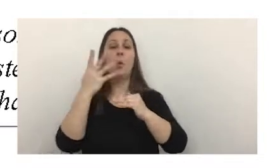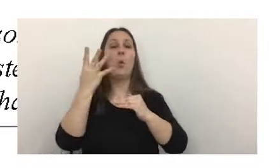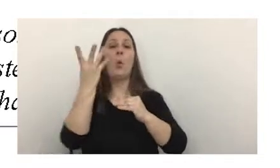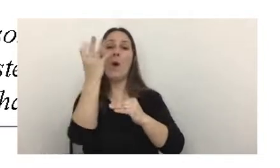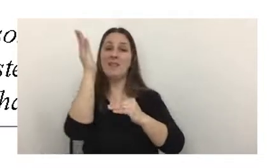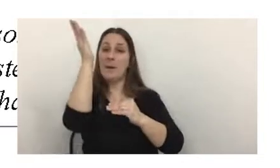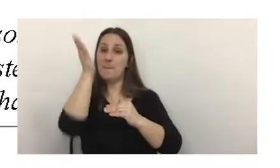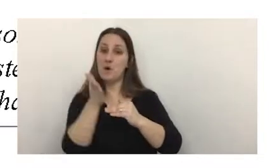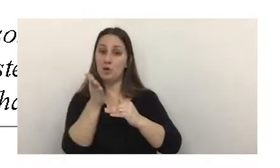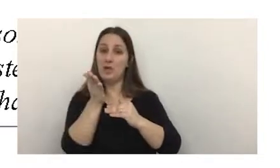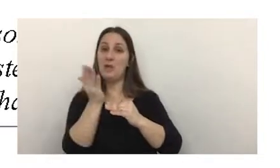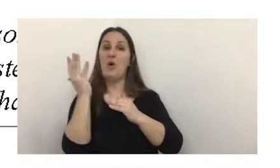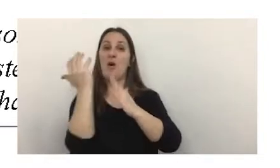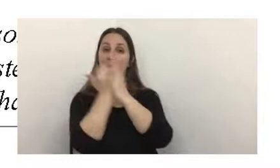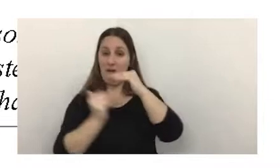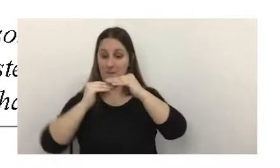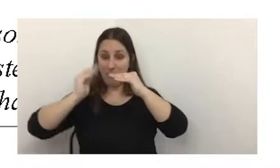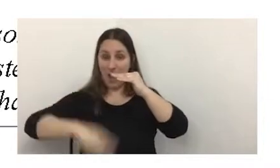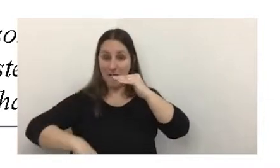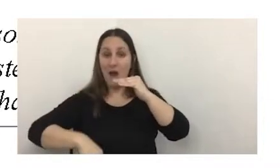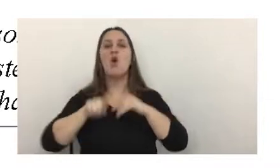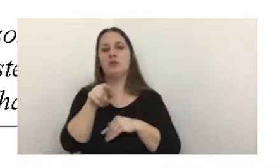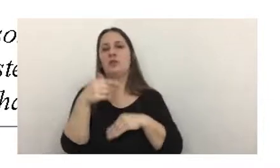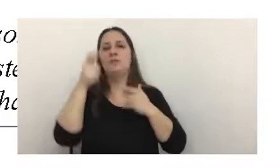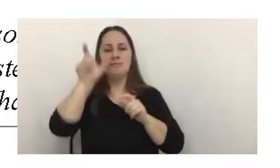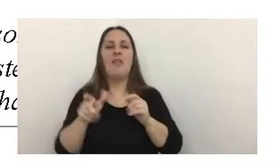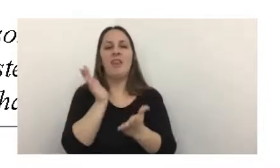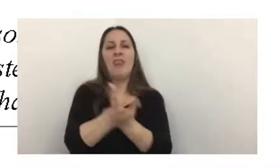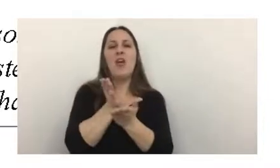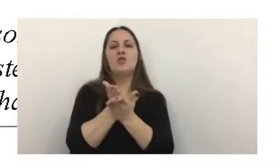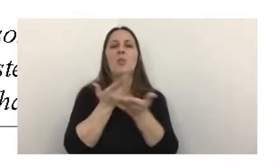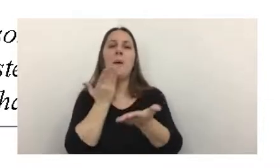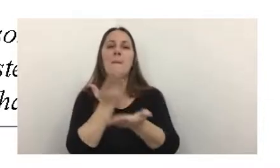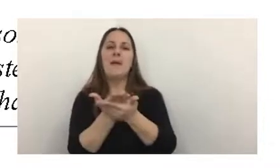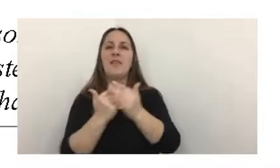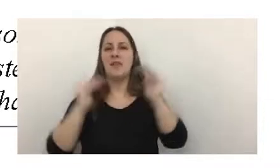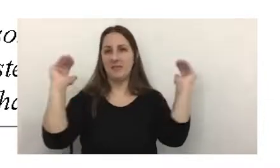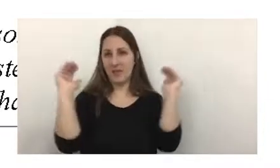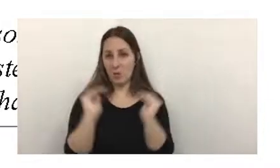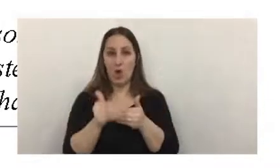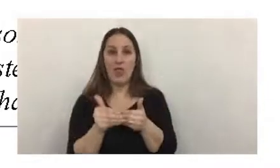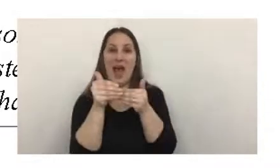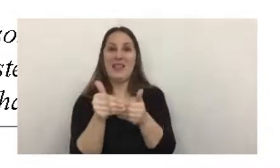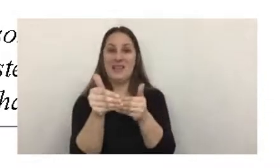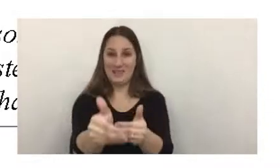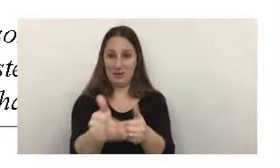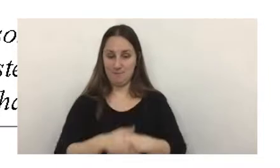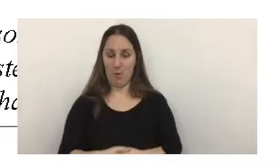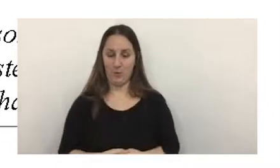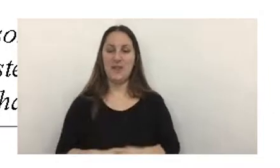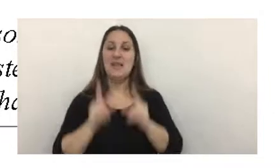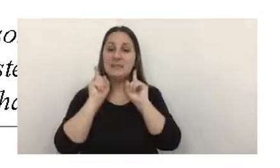40% de reducción, tiene derecho a pedir la reducción del anticipo y además